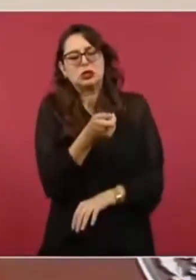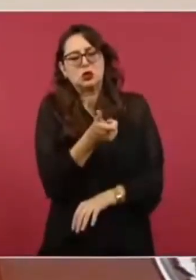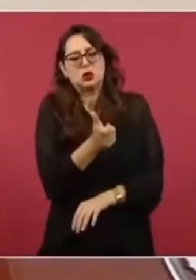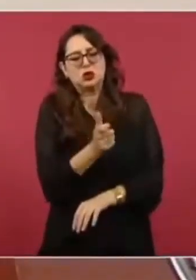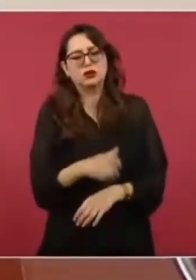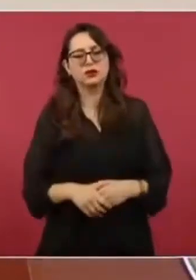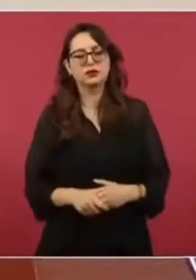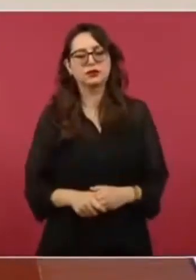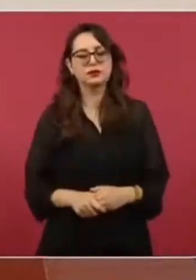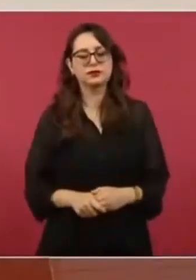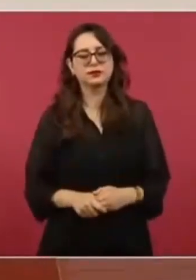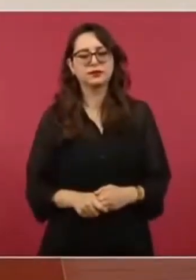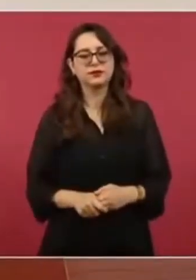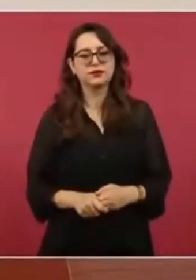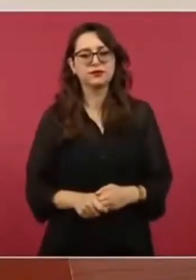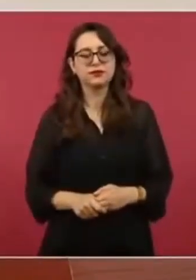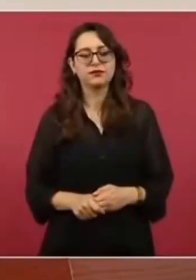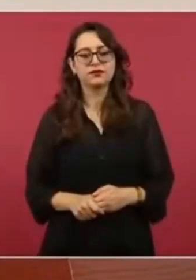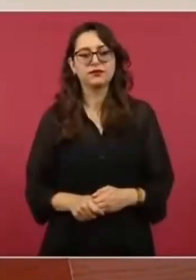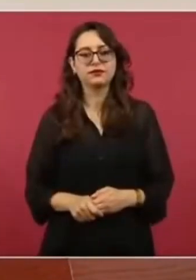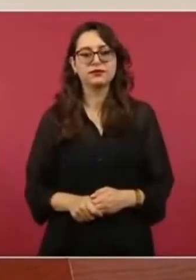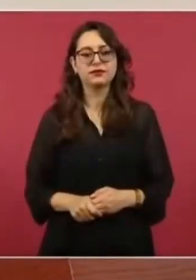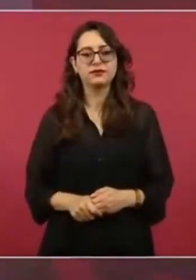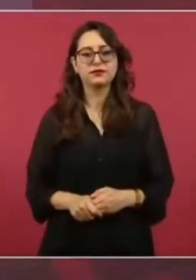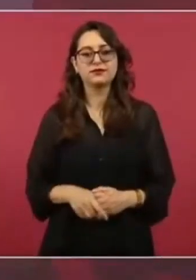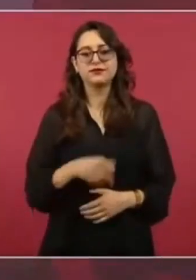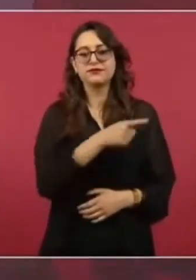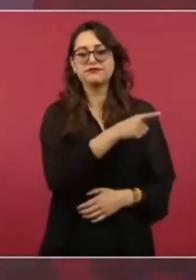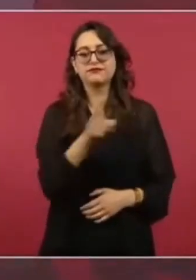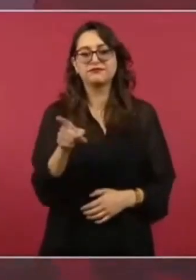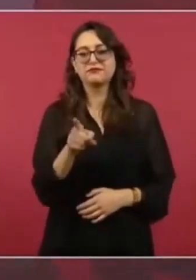Poquito. Y se empiezan a reír. Y